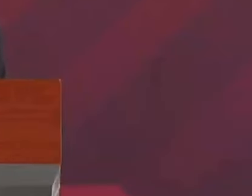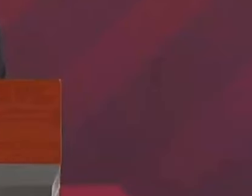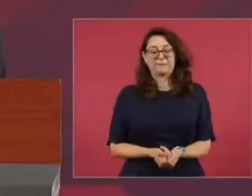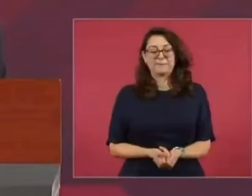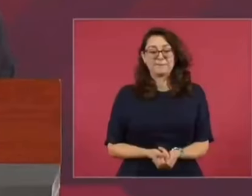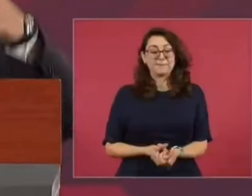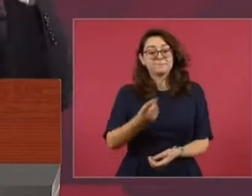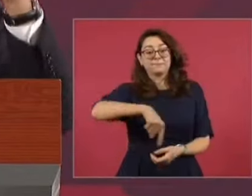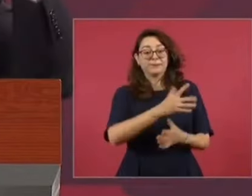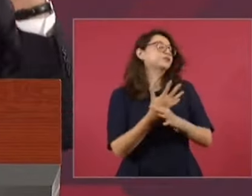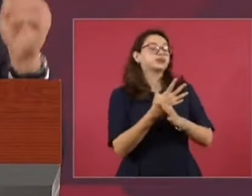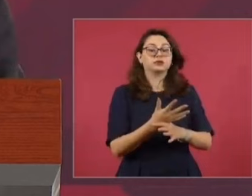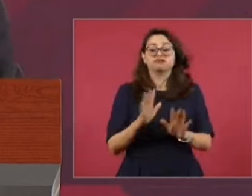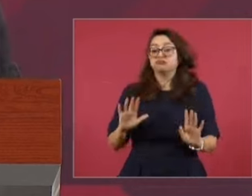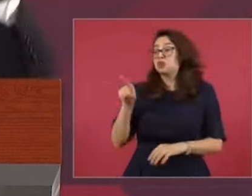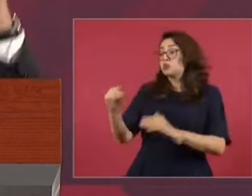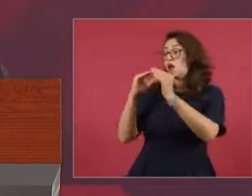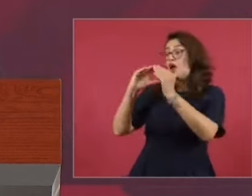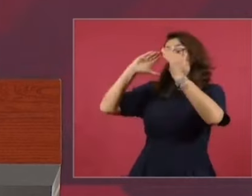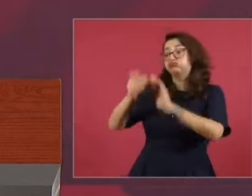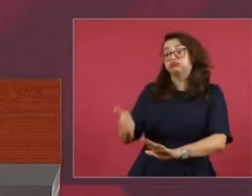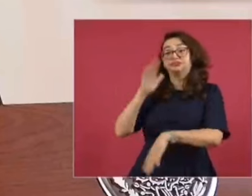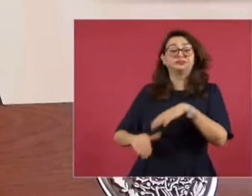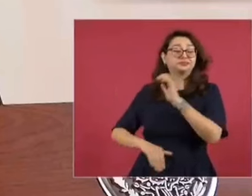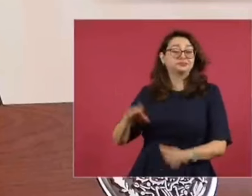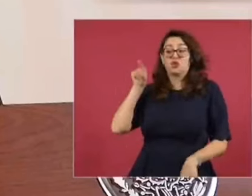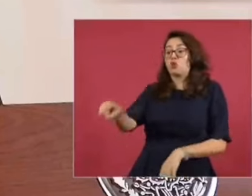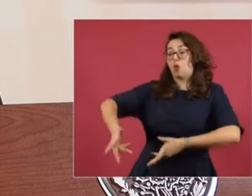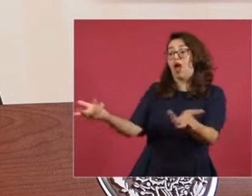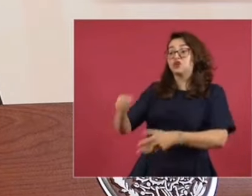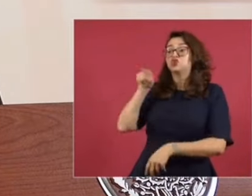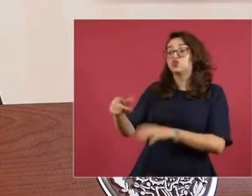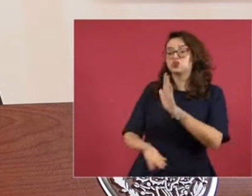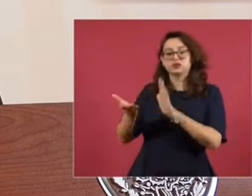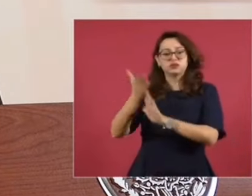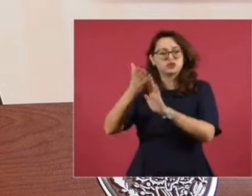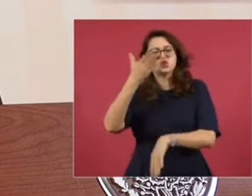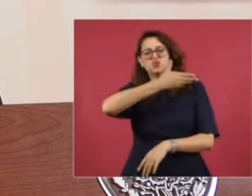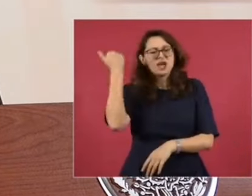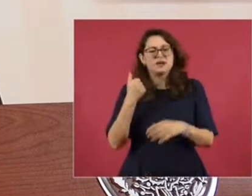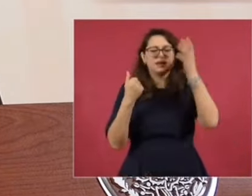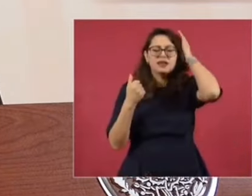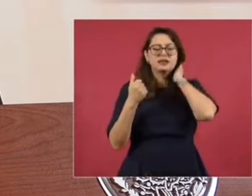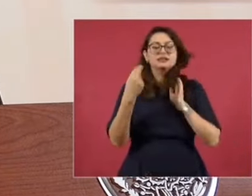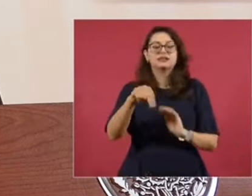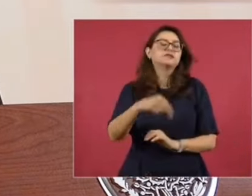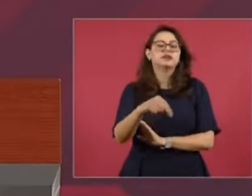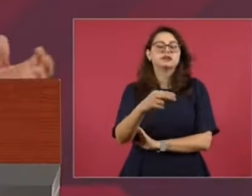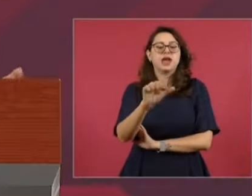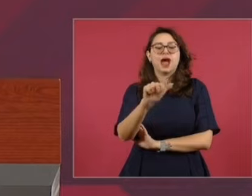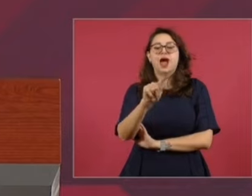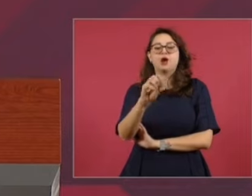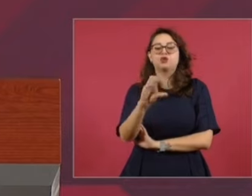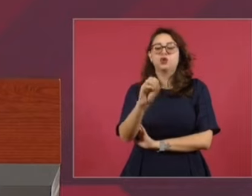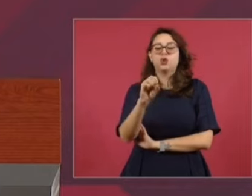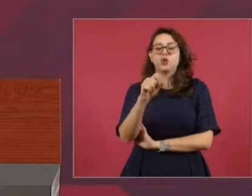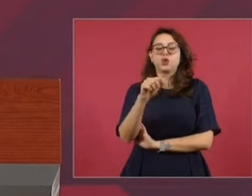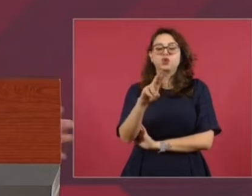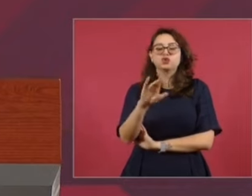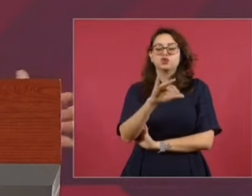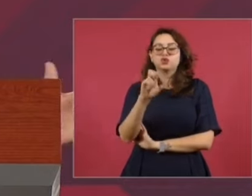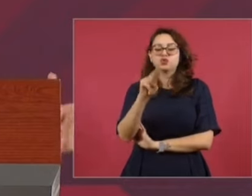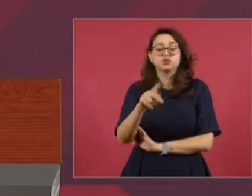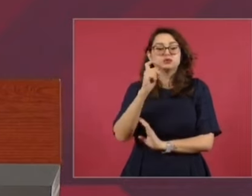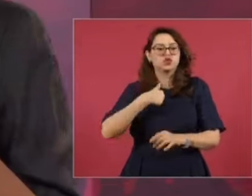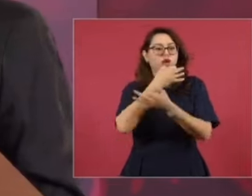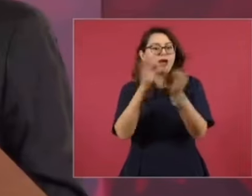Es decir, arréglense, ustedes… Esa fue la interpretación que les dieron, que fui a decirles, las casas se